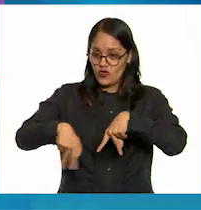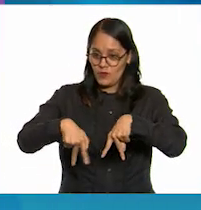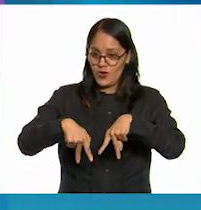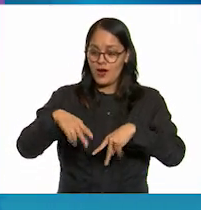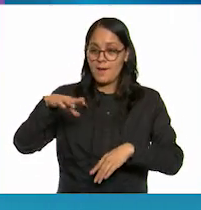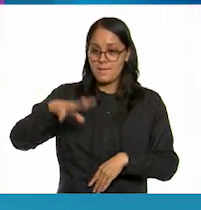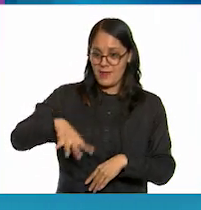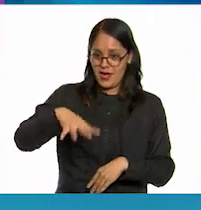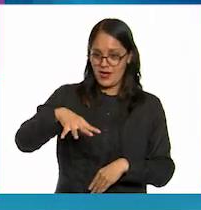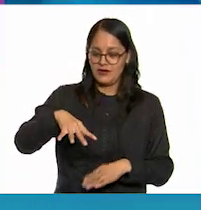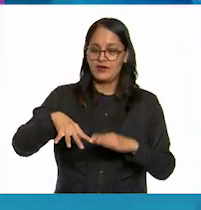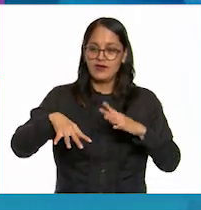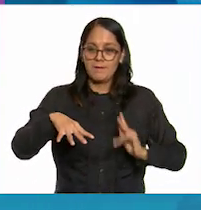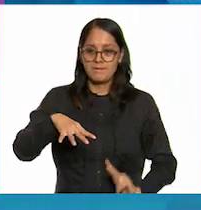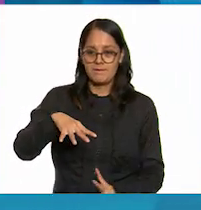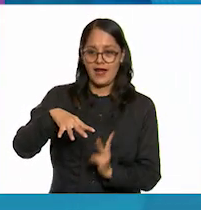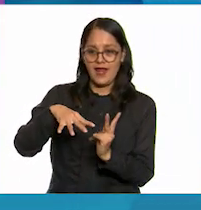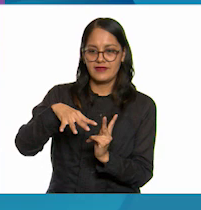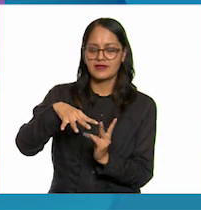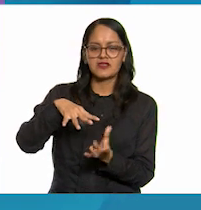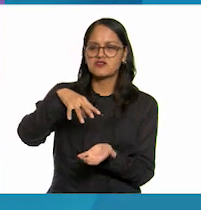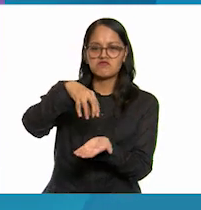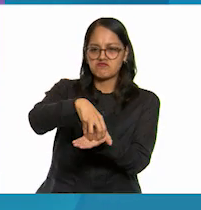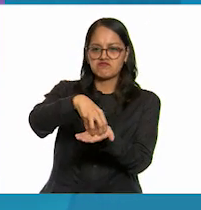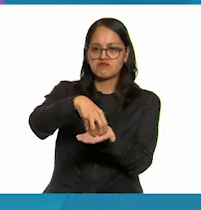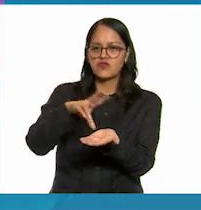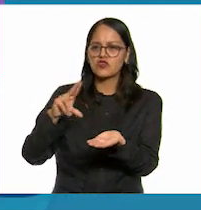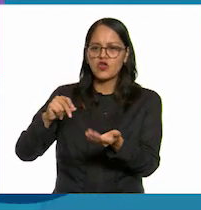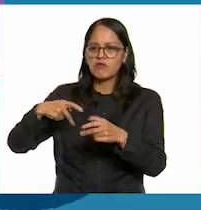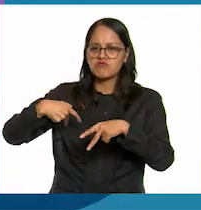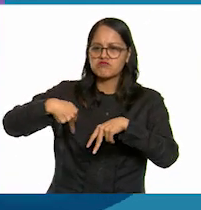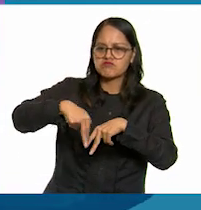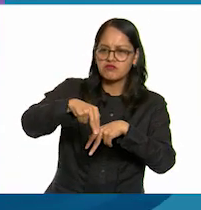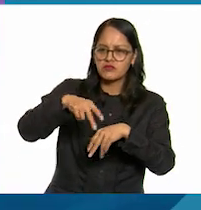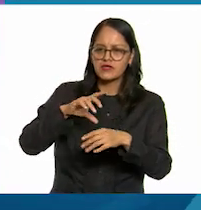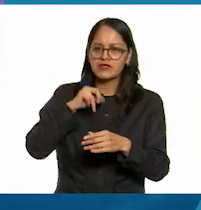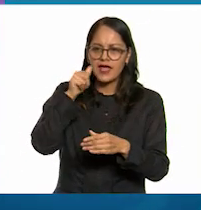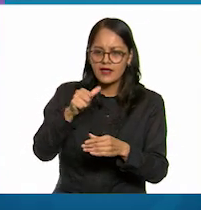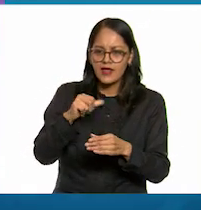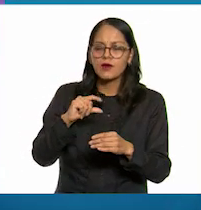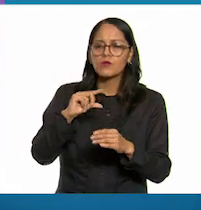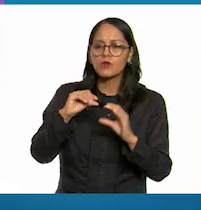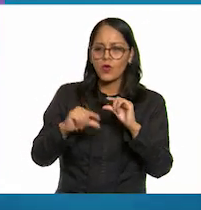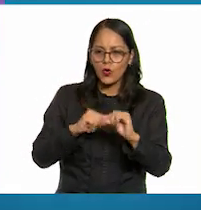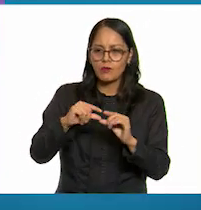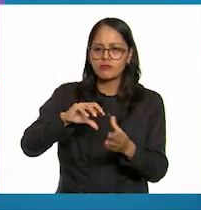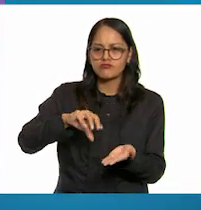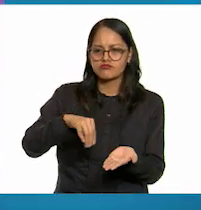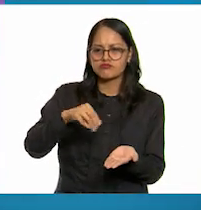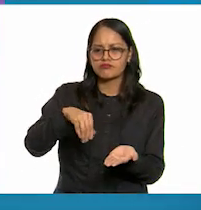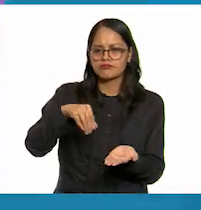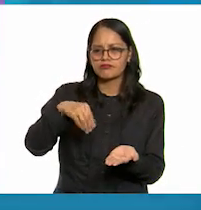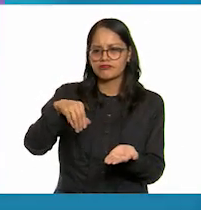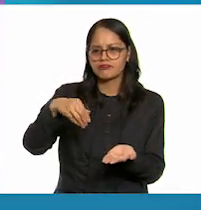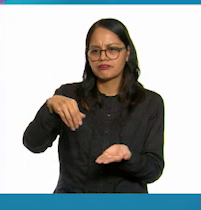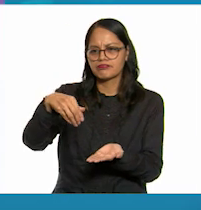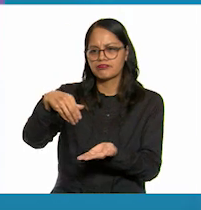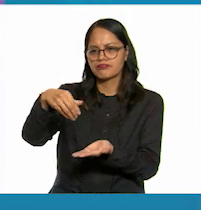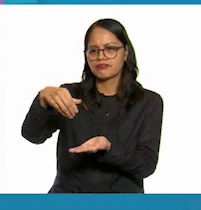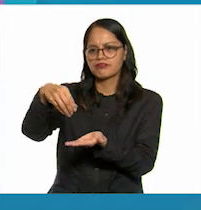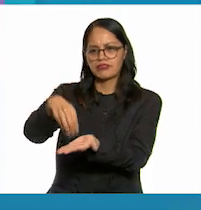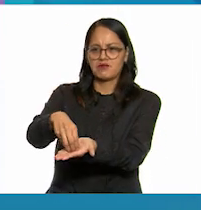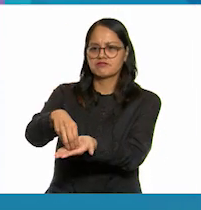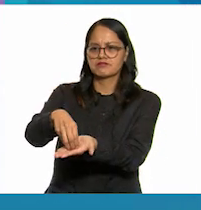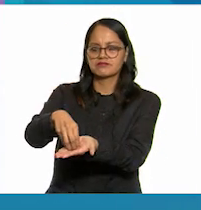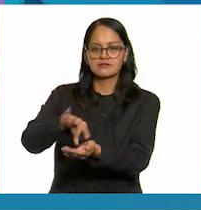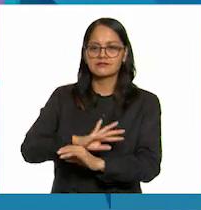pasto sin que ninguna persona lo toque o lo detenga pues poco a poco va a parar hasta quedarse quieto